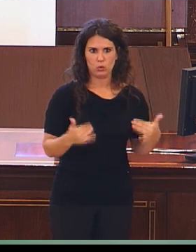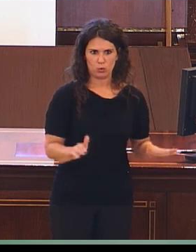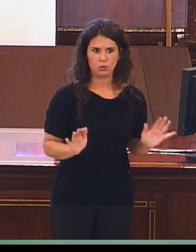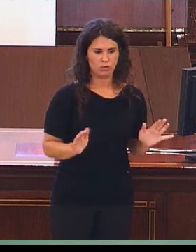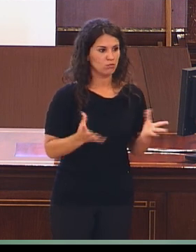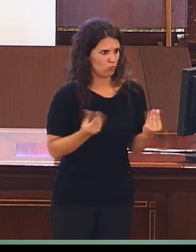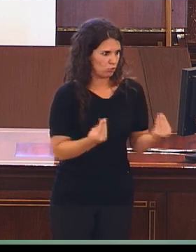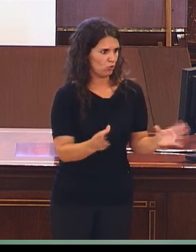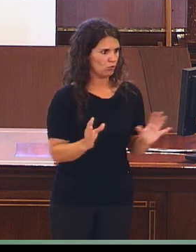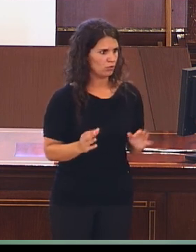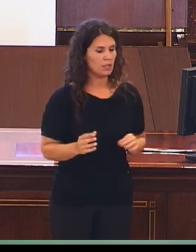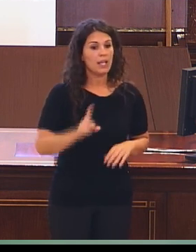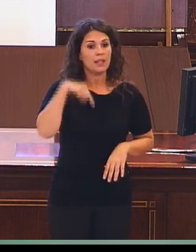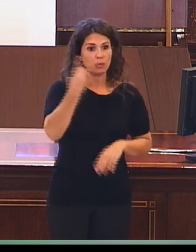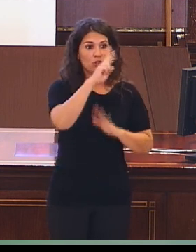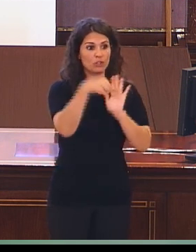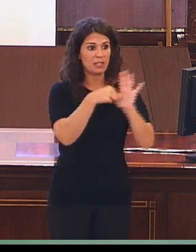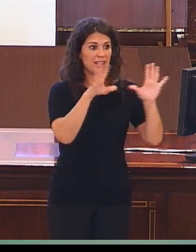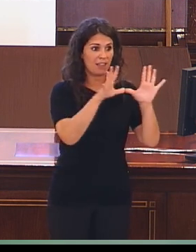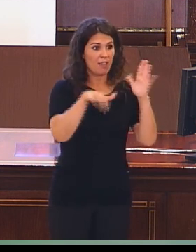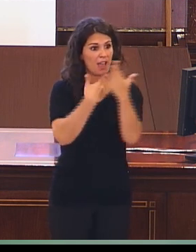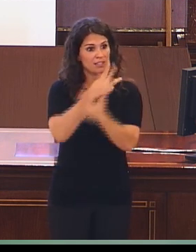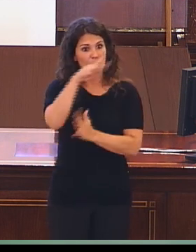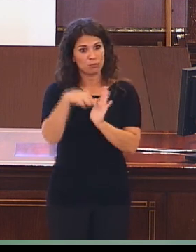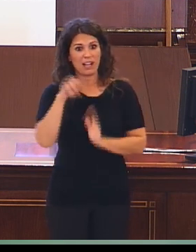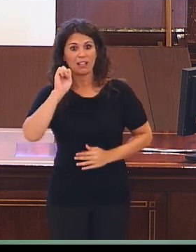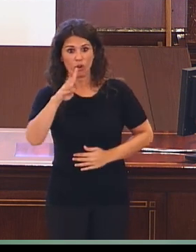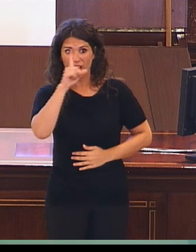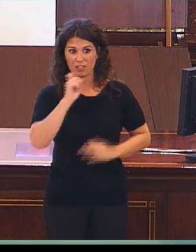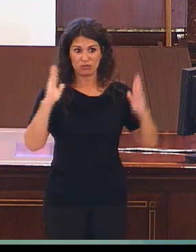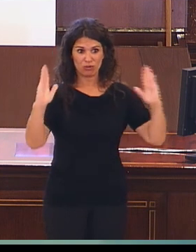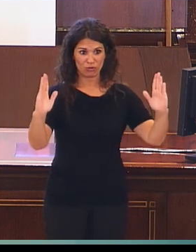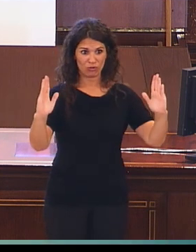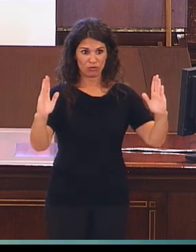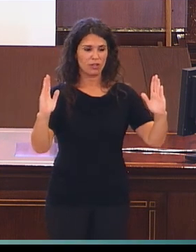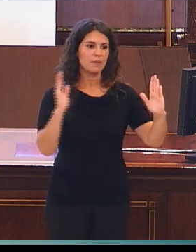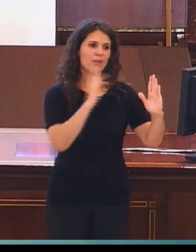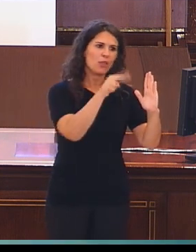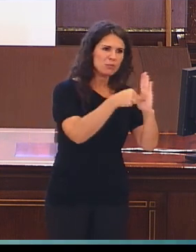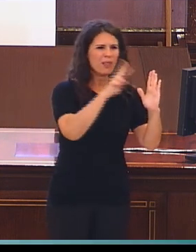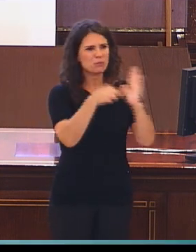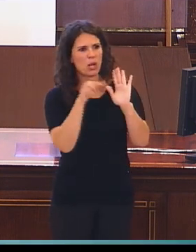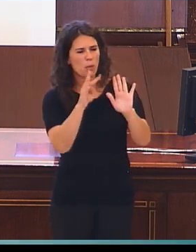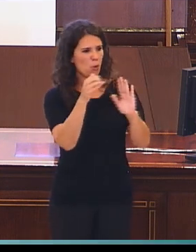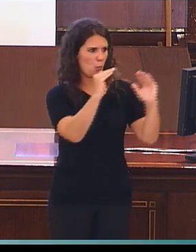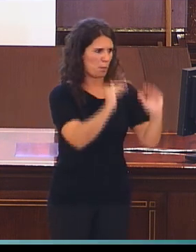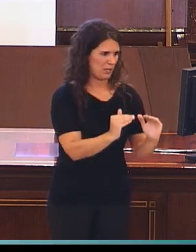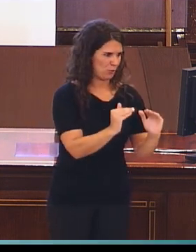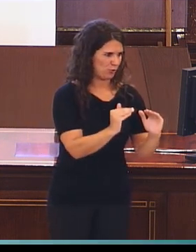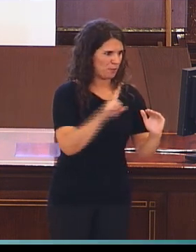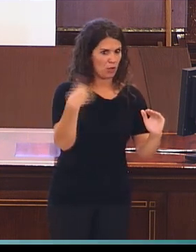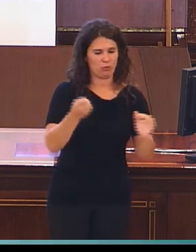El intervalo que va de dos mil diez a dos mil catorce es un intervalo menor de dos mil a dos mil nueve. Por eso parece que ha descendido el número de